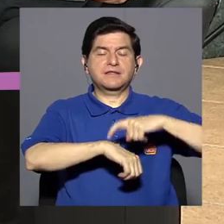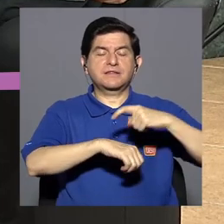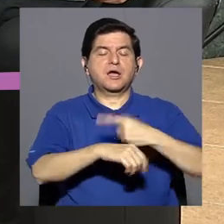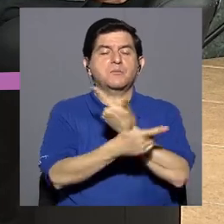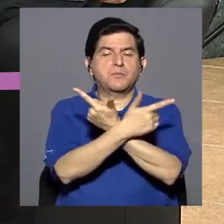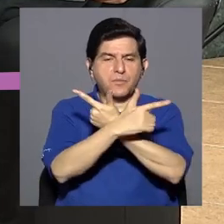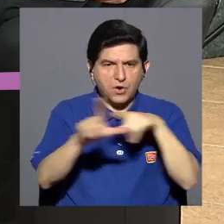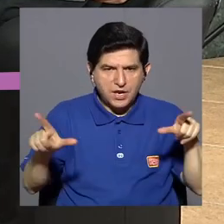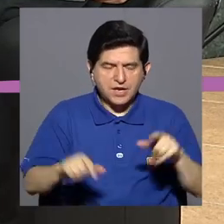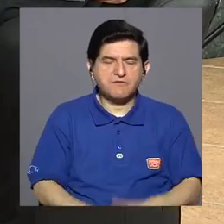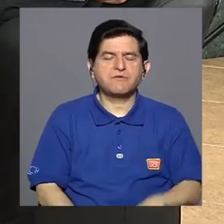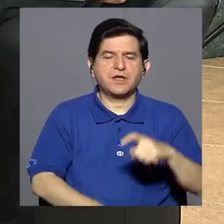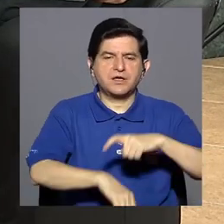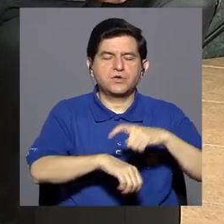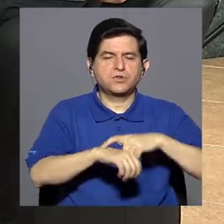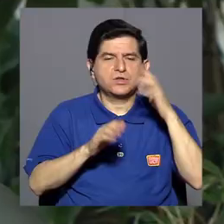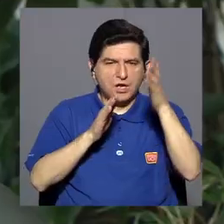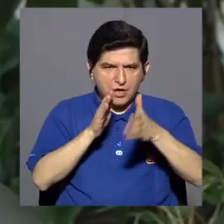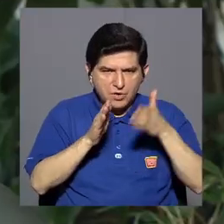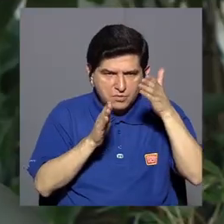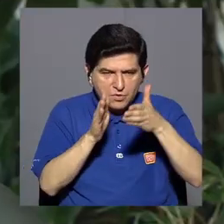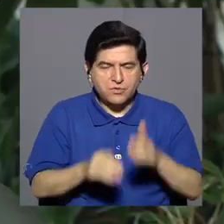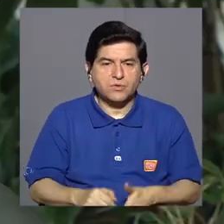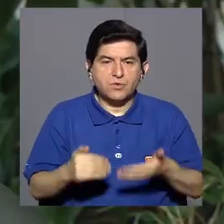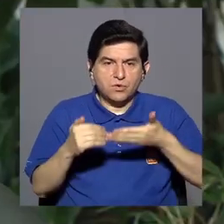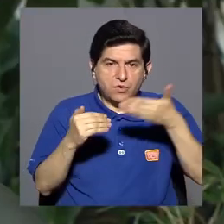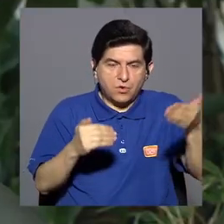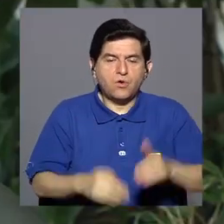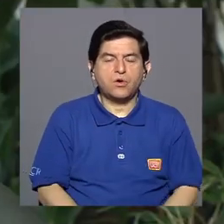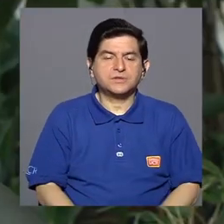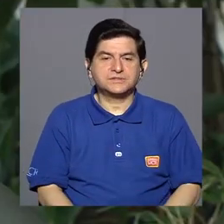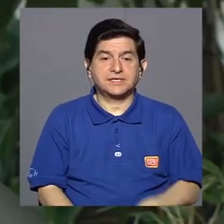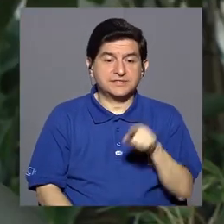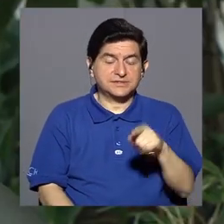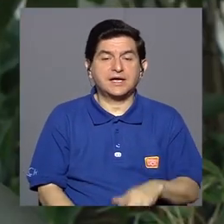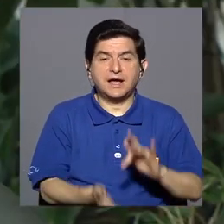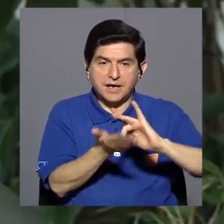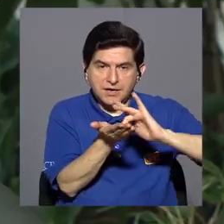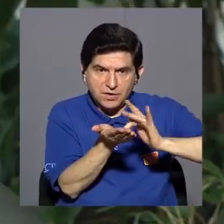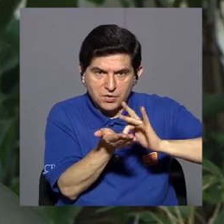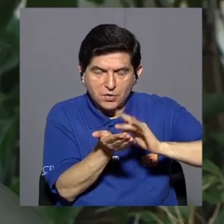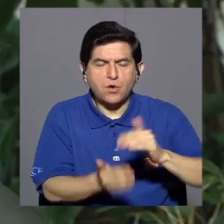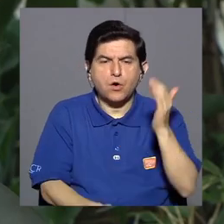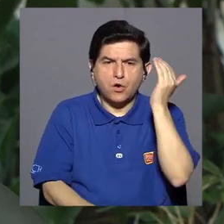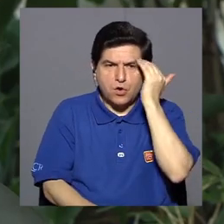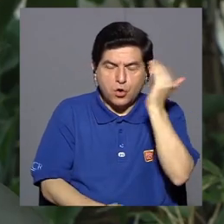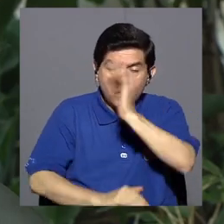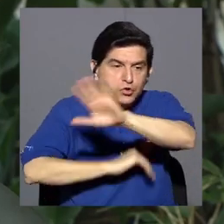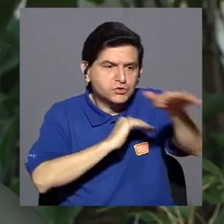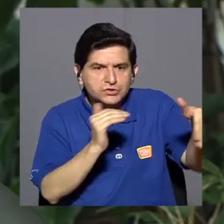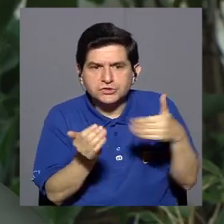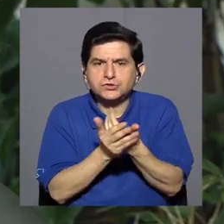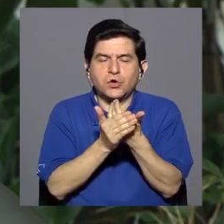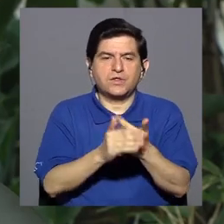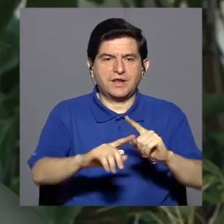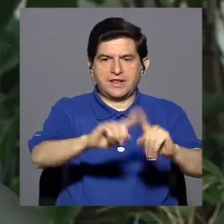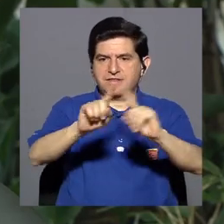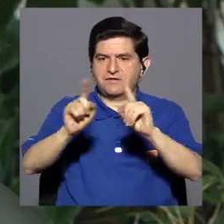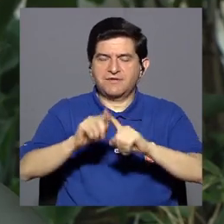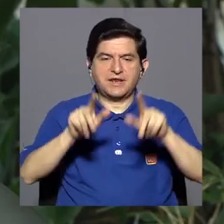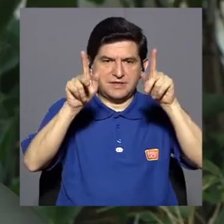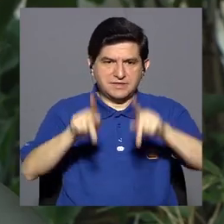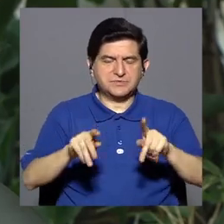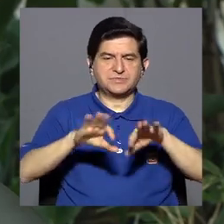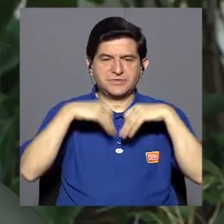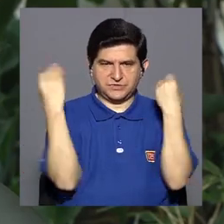tiempo libre y un tiempo de cuido, que cosas como la medicación sea del conocimiento de todos los